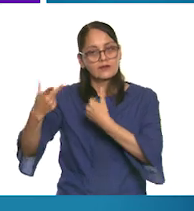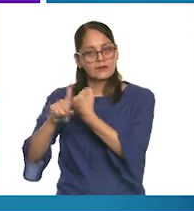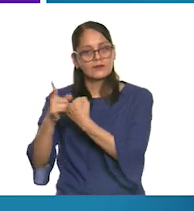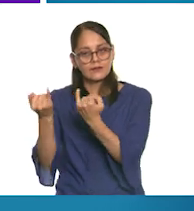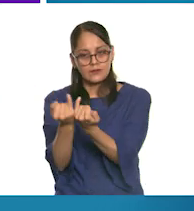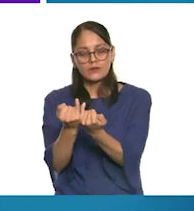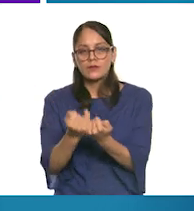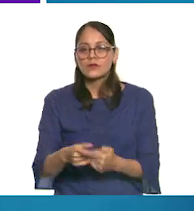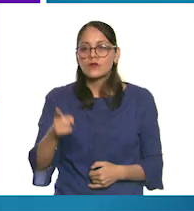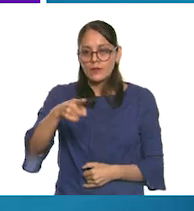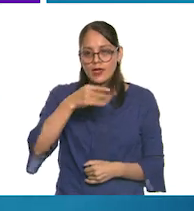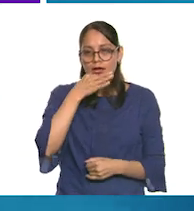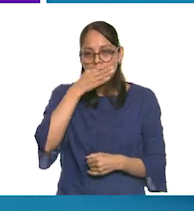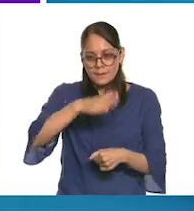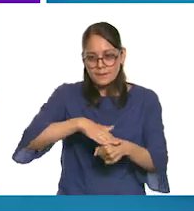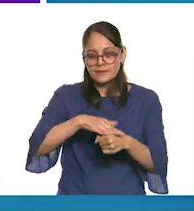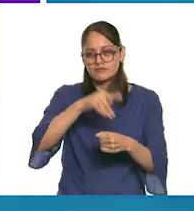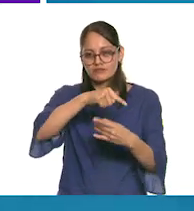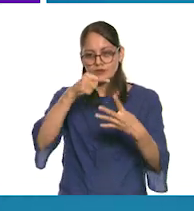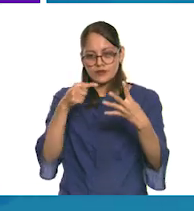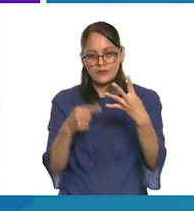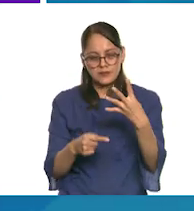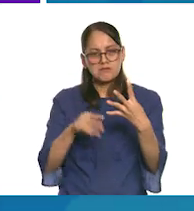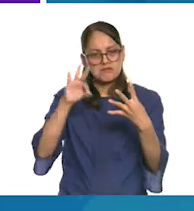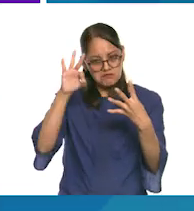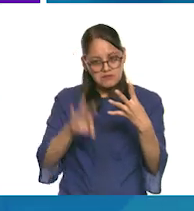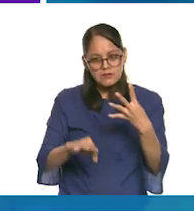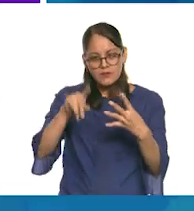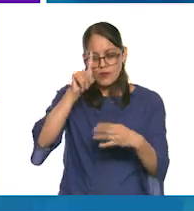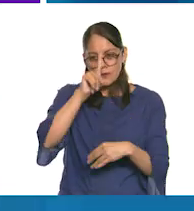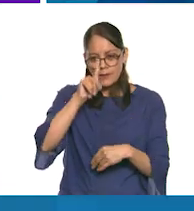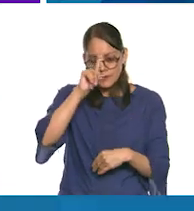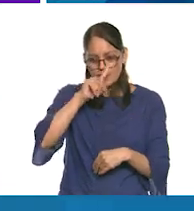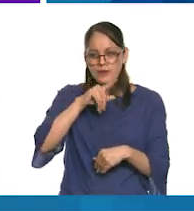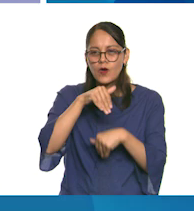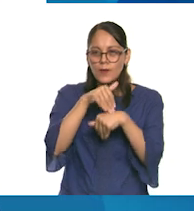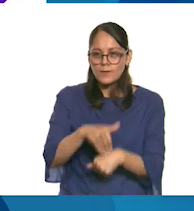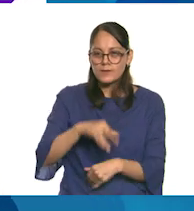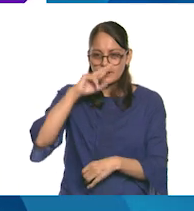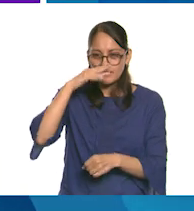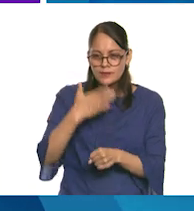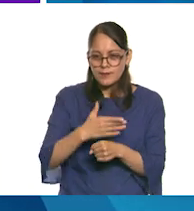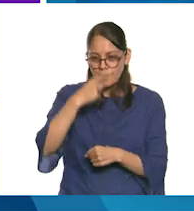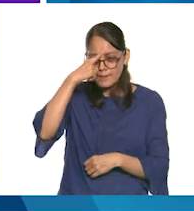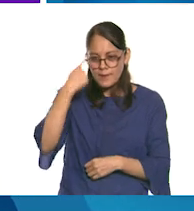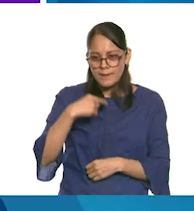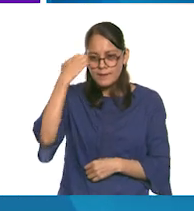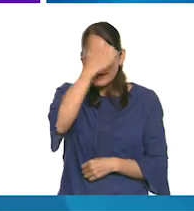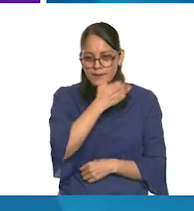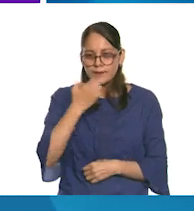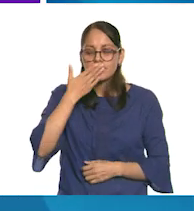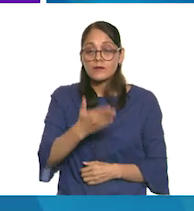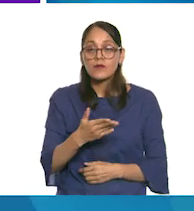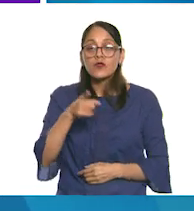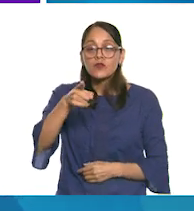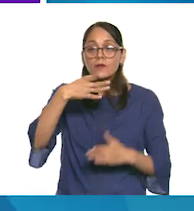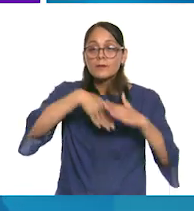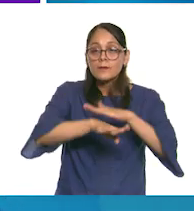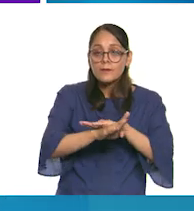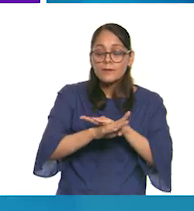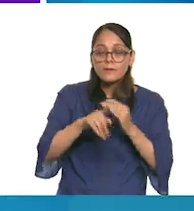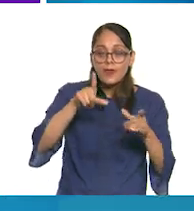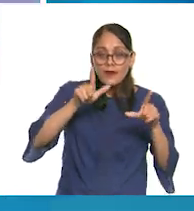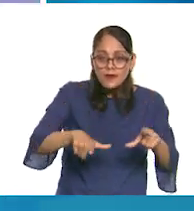pues, estas son las acciones propias de un cibernauta responsable, crítico e informado. Verifica que las páginas que visitas